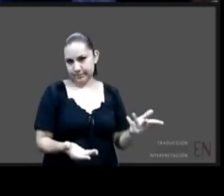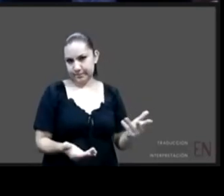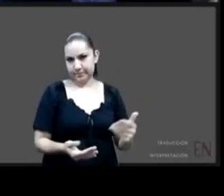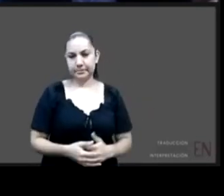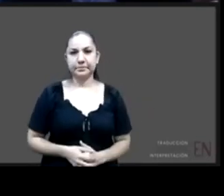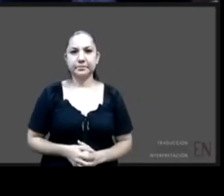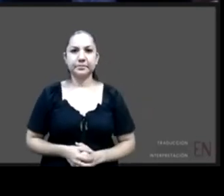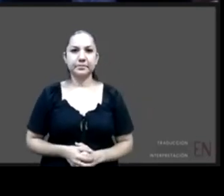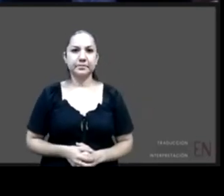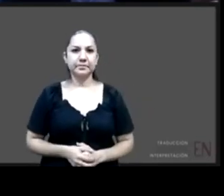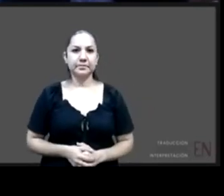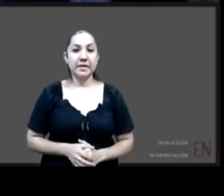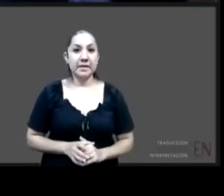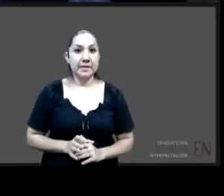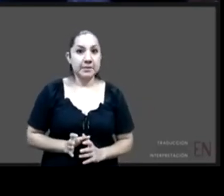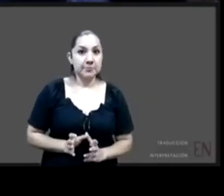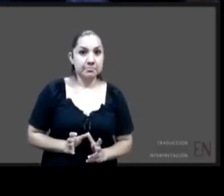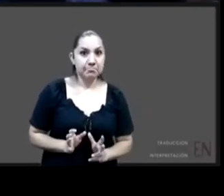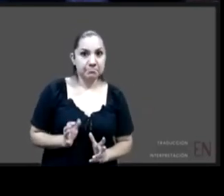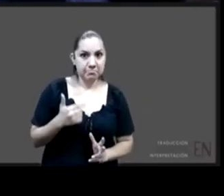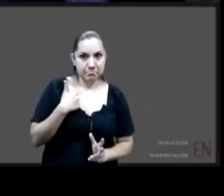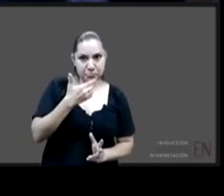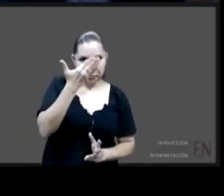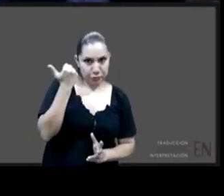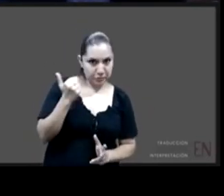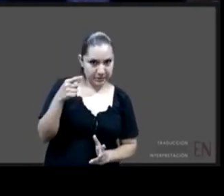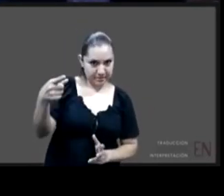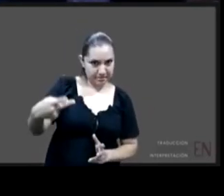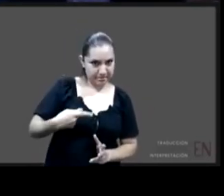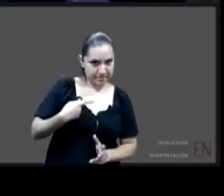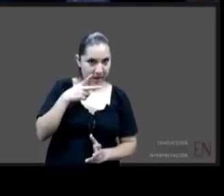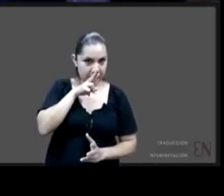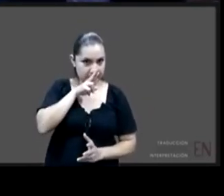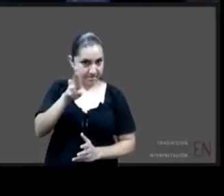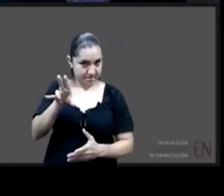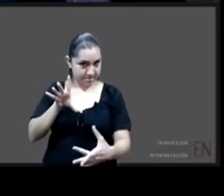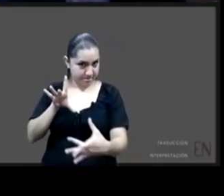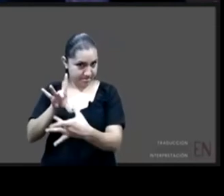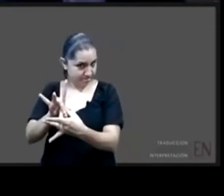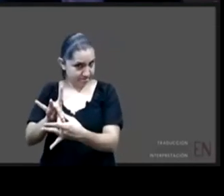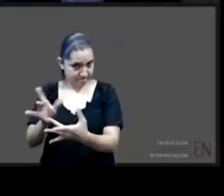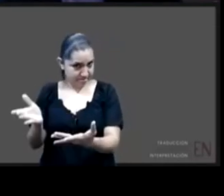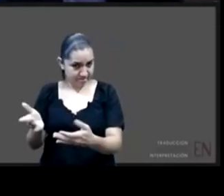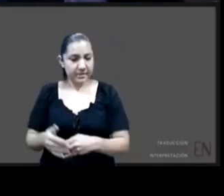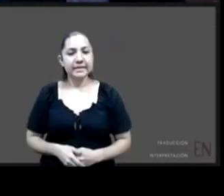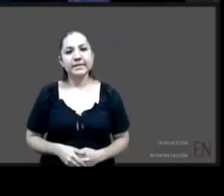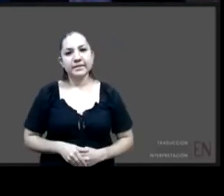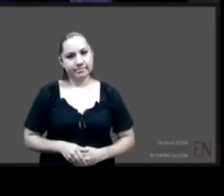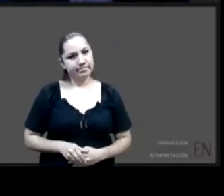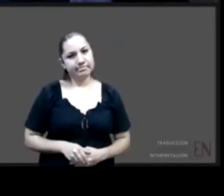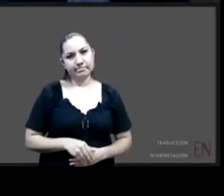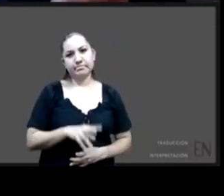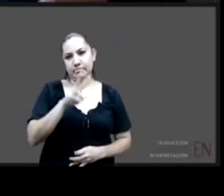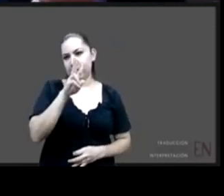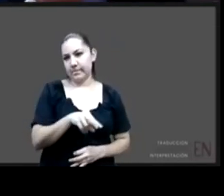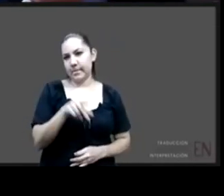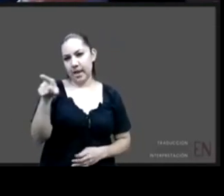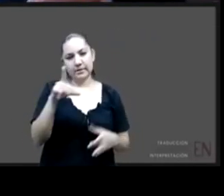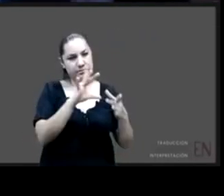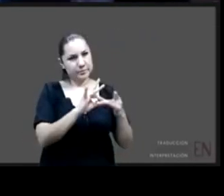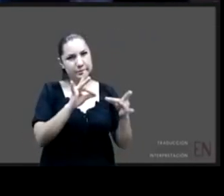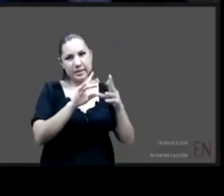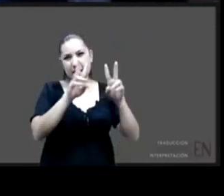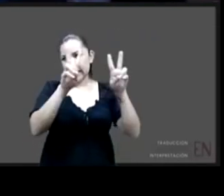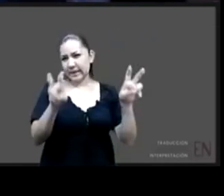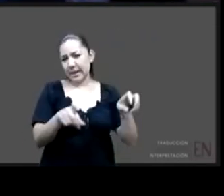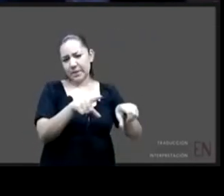no sé si respondo un poco es que el tema es amplísimo en realidad si deberíamos hacer un